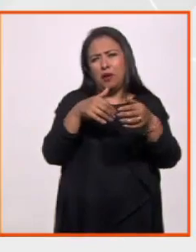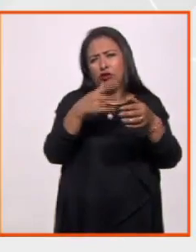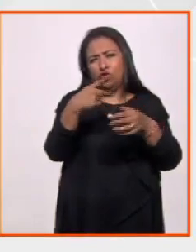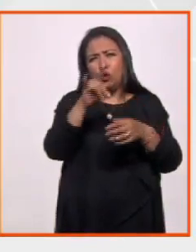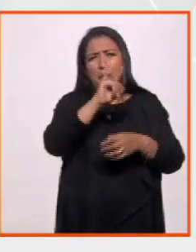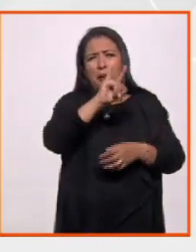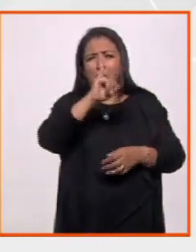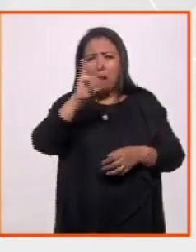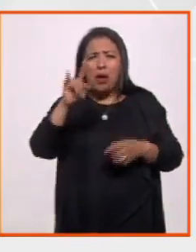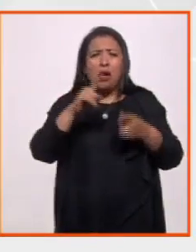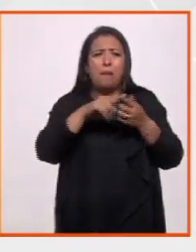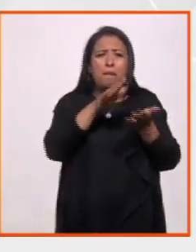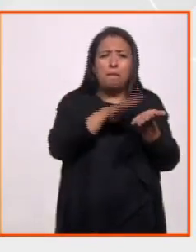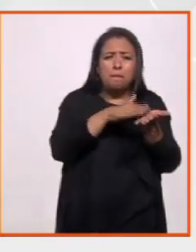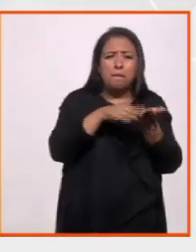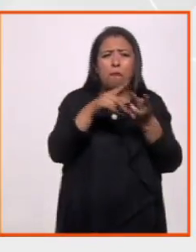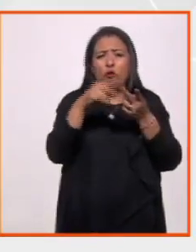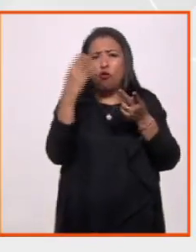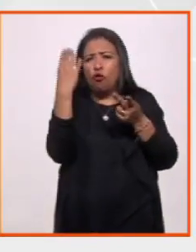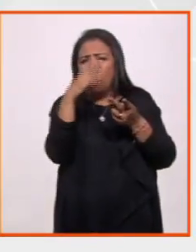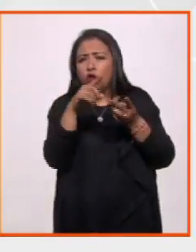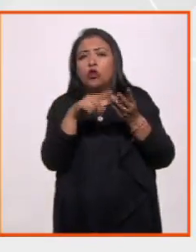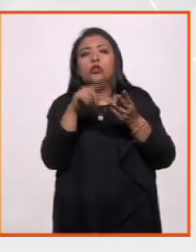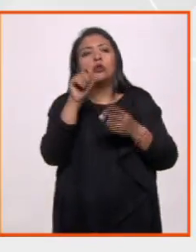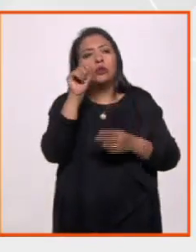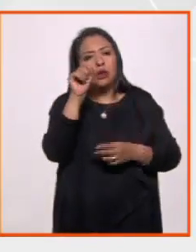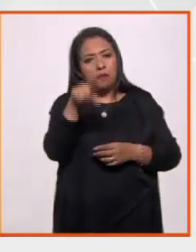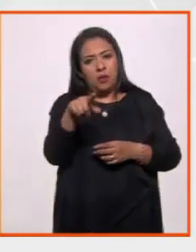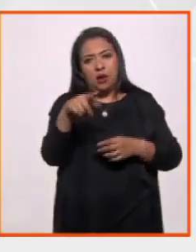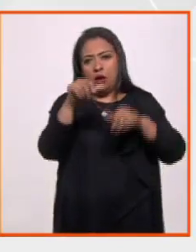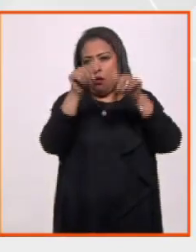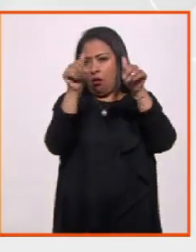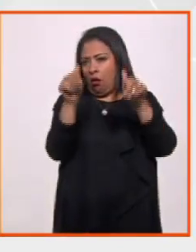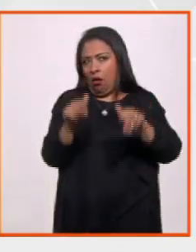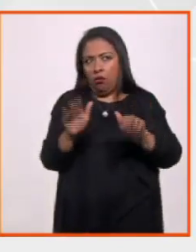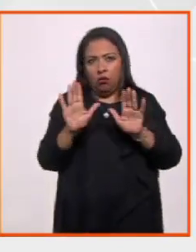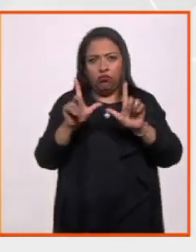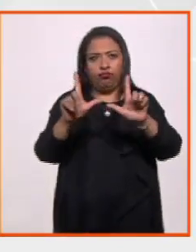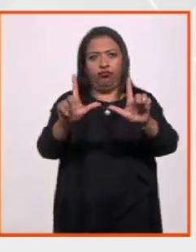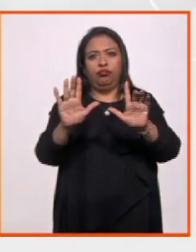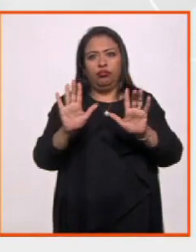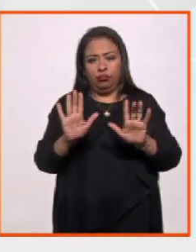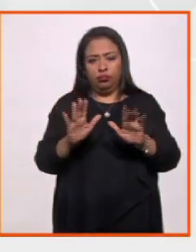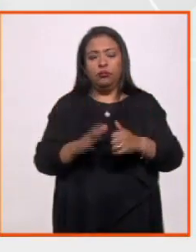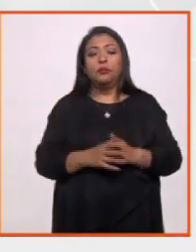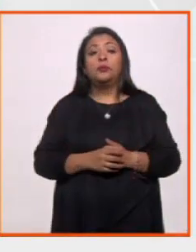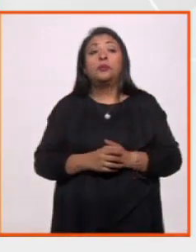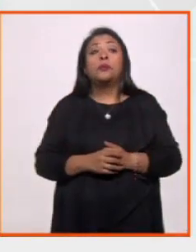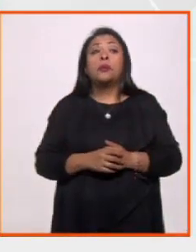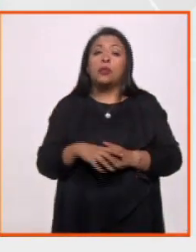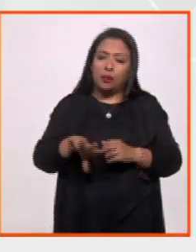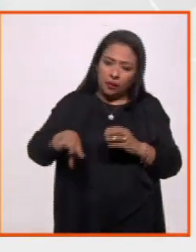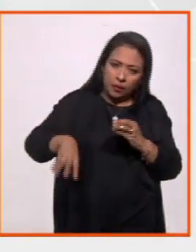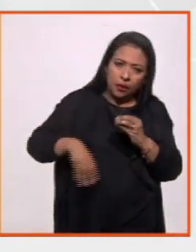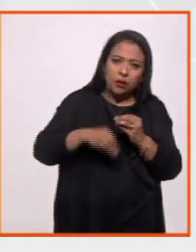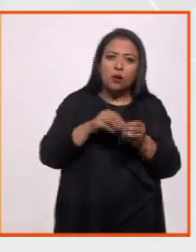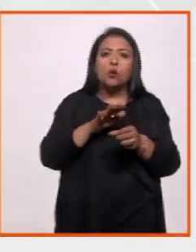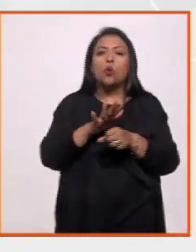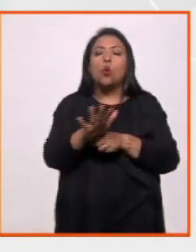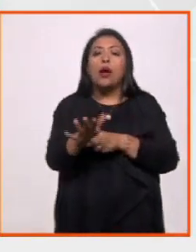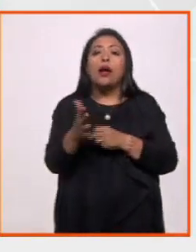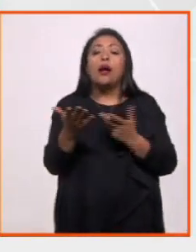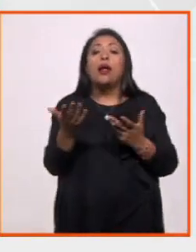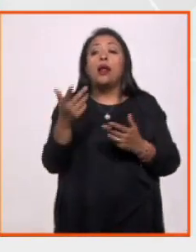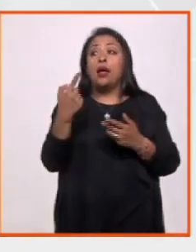Palen, desde los documentos, fotografías y, por supuesto, su obra plástica. Hay que asumarle que este